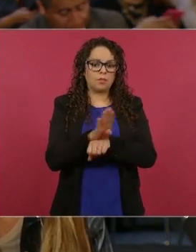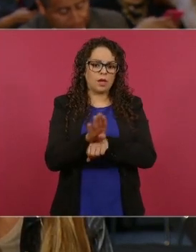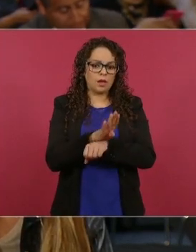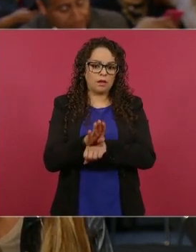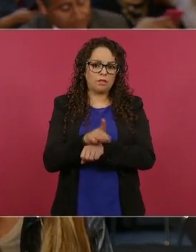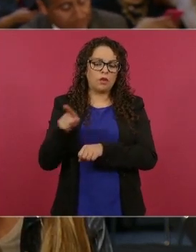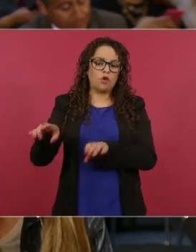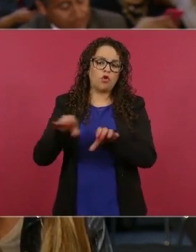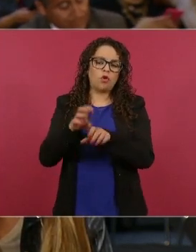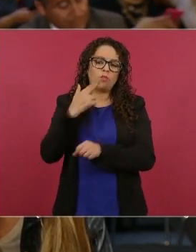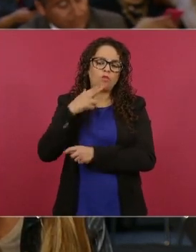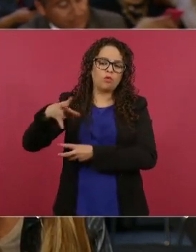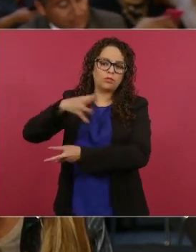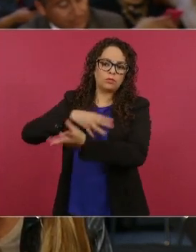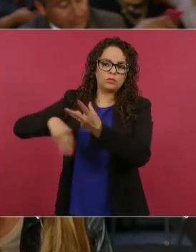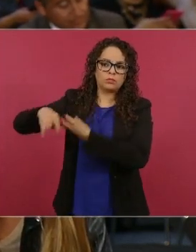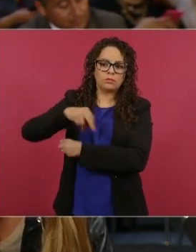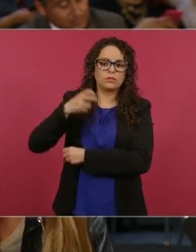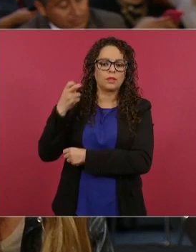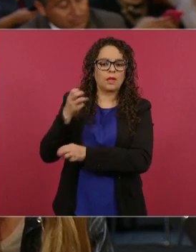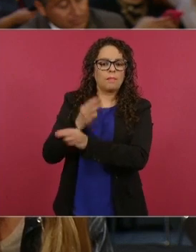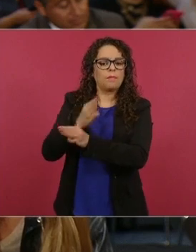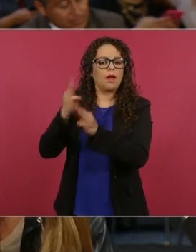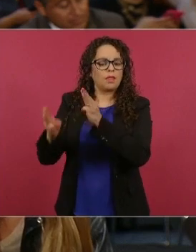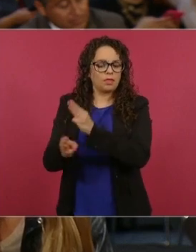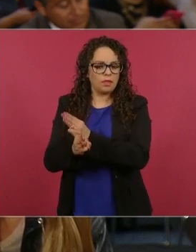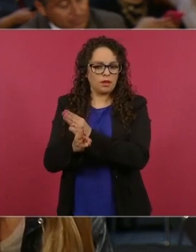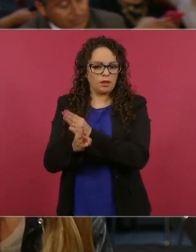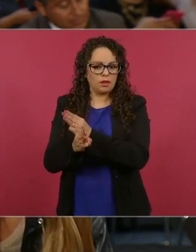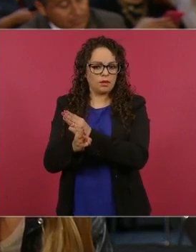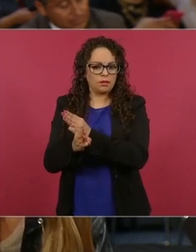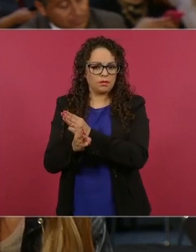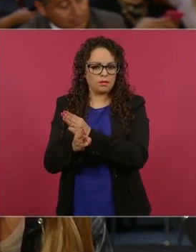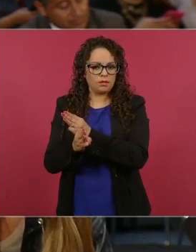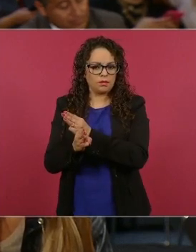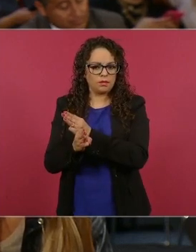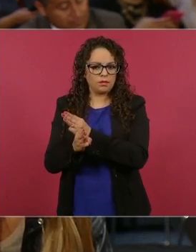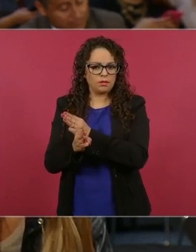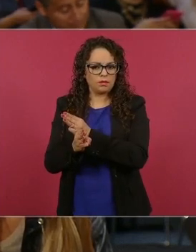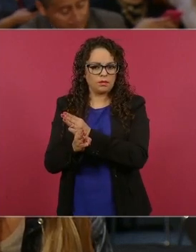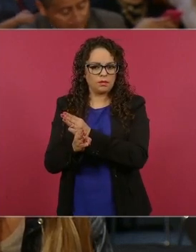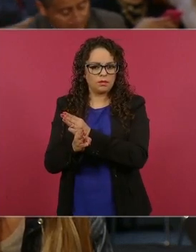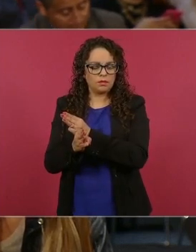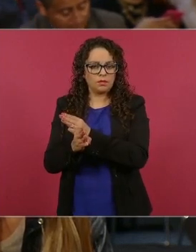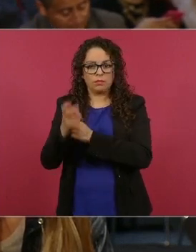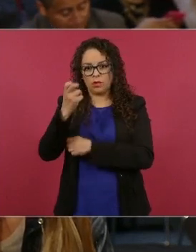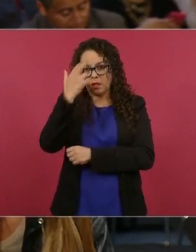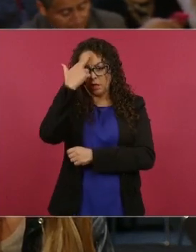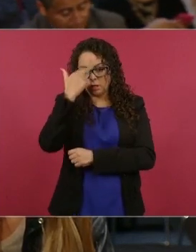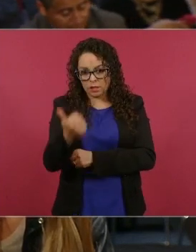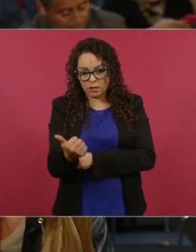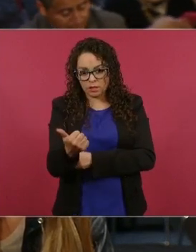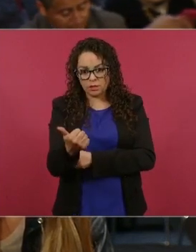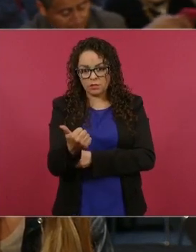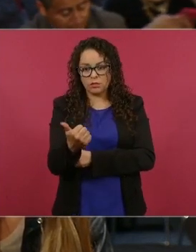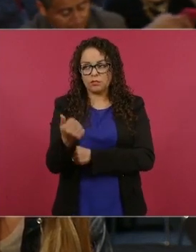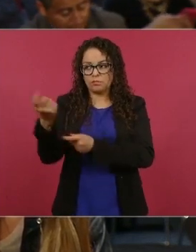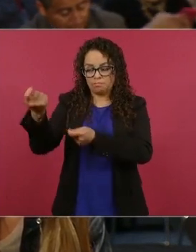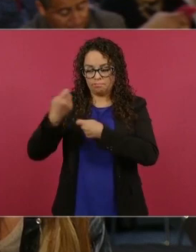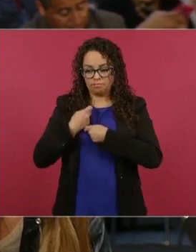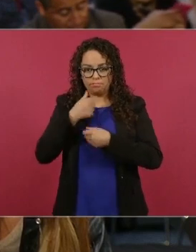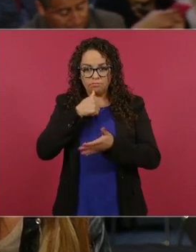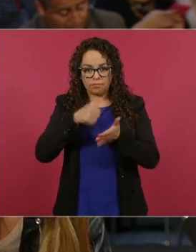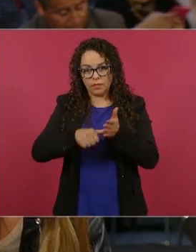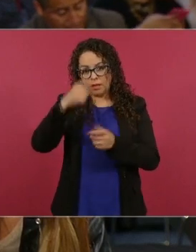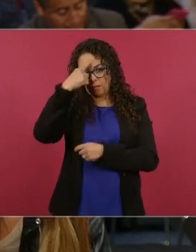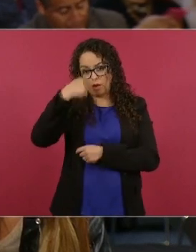este tipo de residuos por lo anterior Aymar le manda una carta una carta que tengo yo aquí si